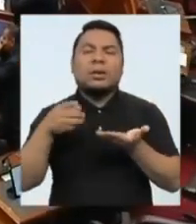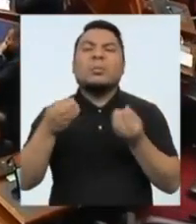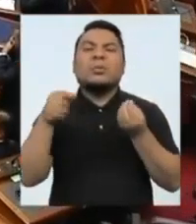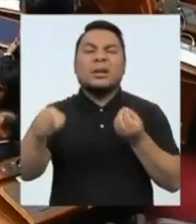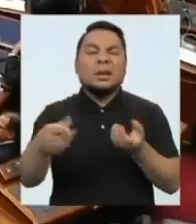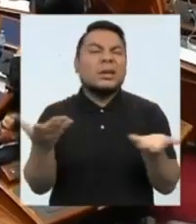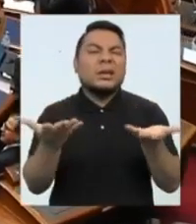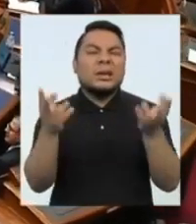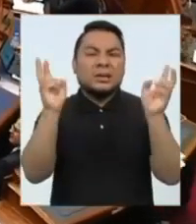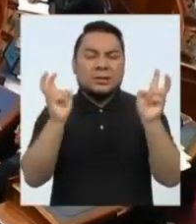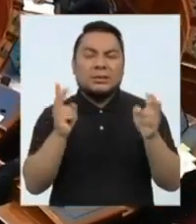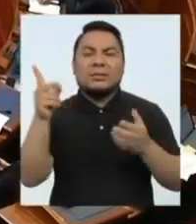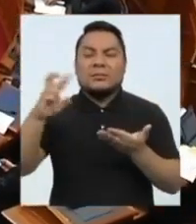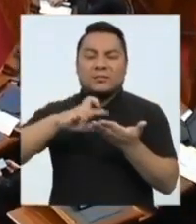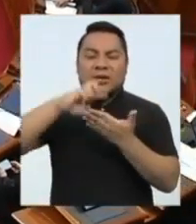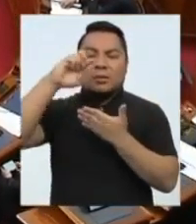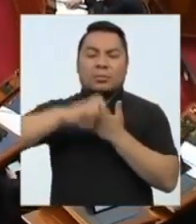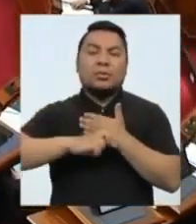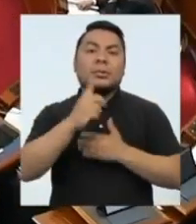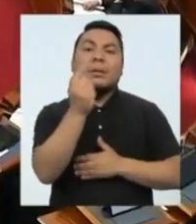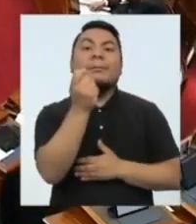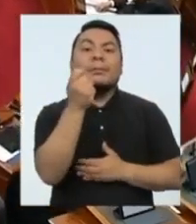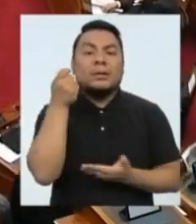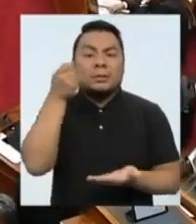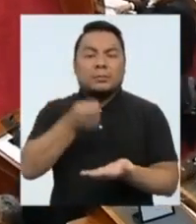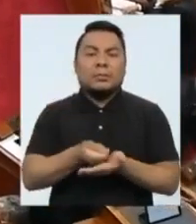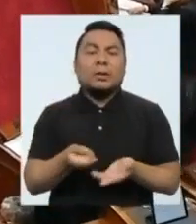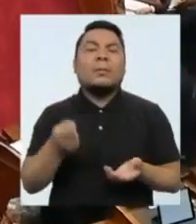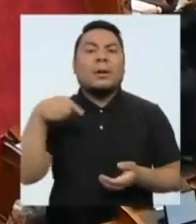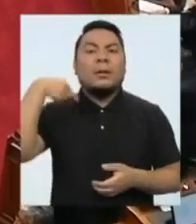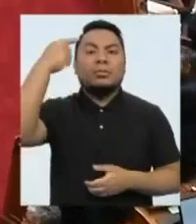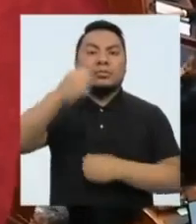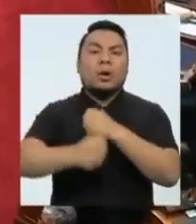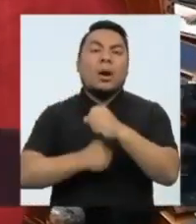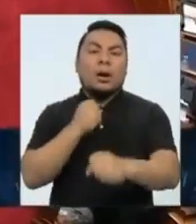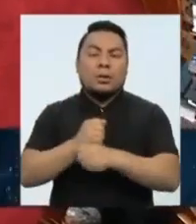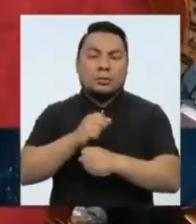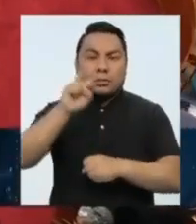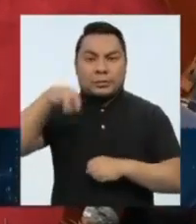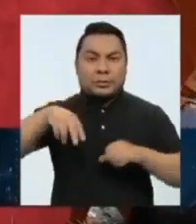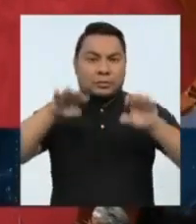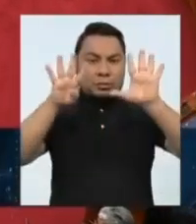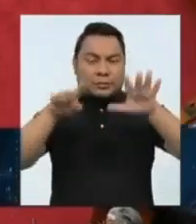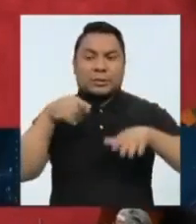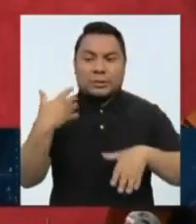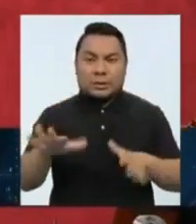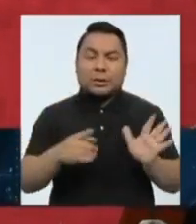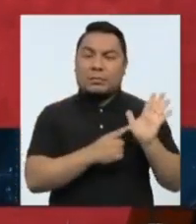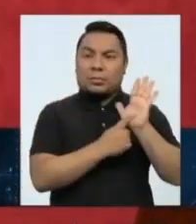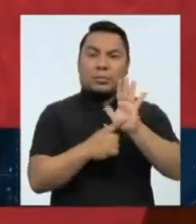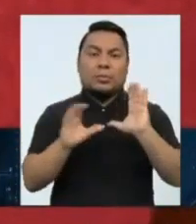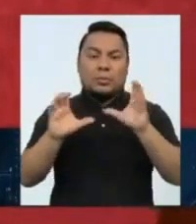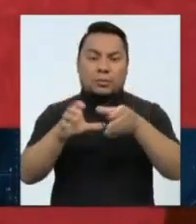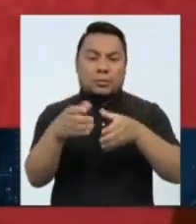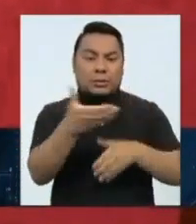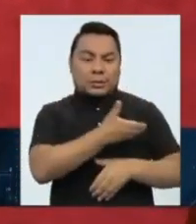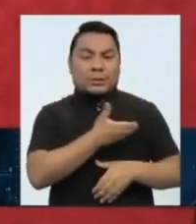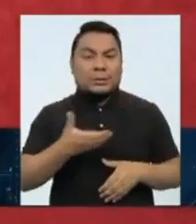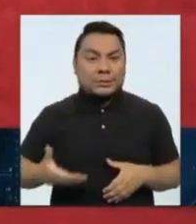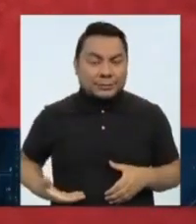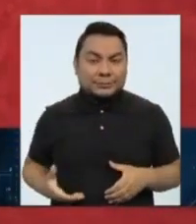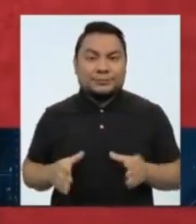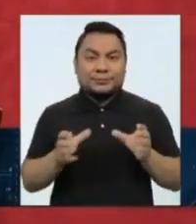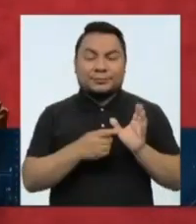de presupuesto 2019 que fue presentado por el Ejecutivo a través del Presidente del